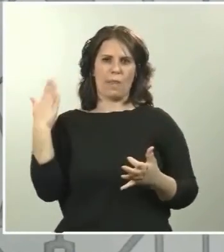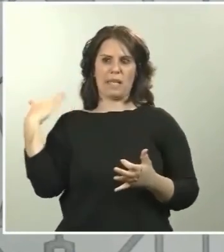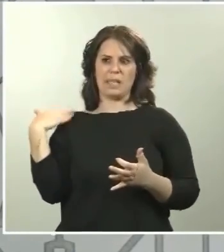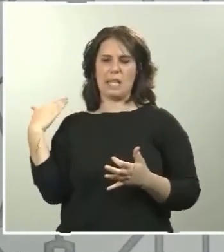el decreto de alarma.